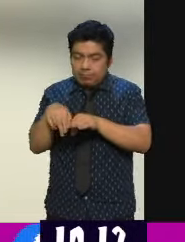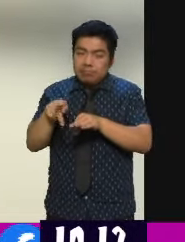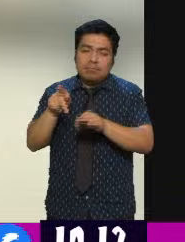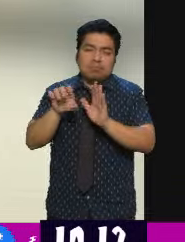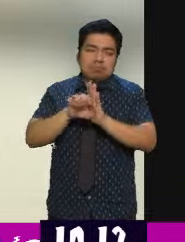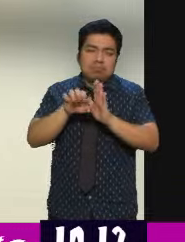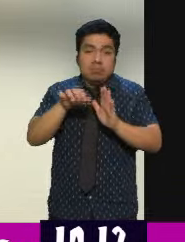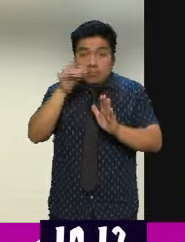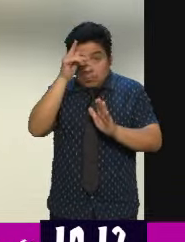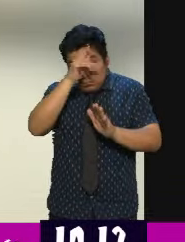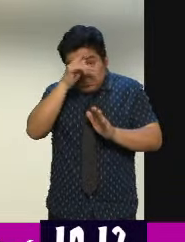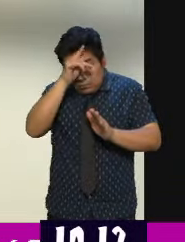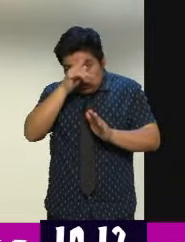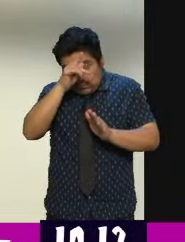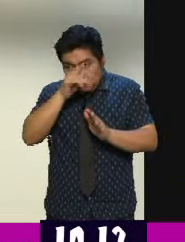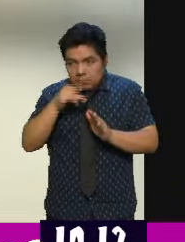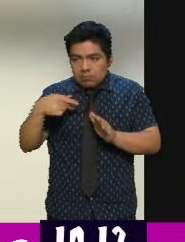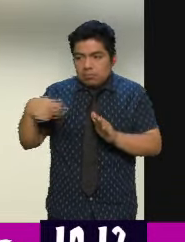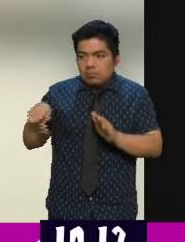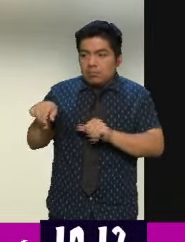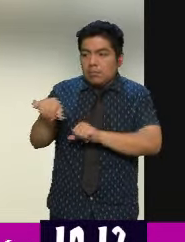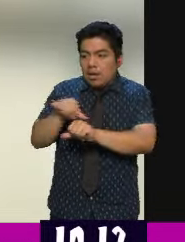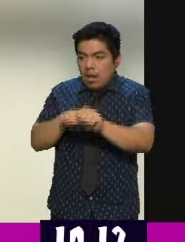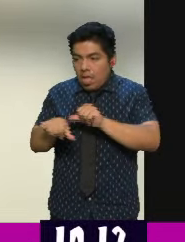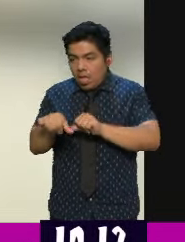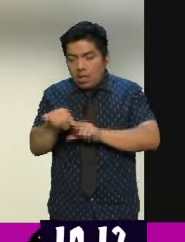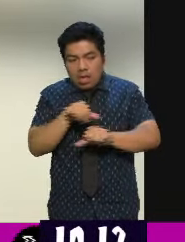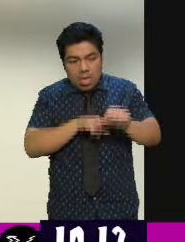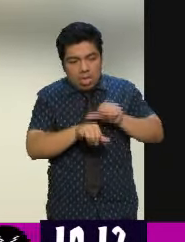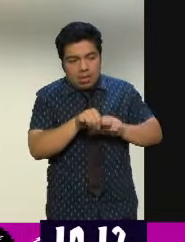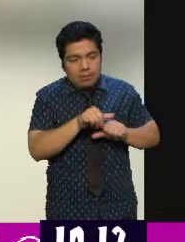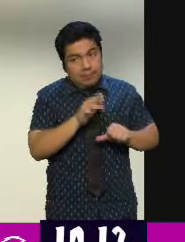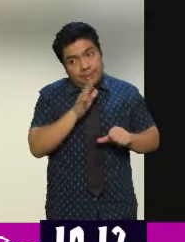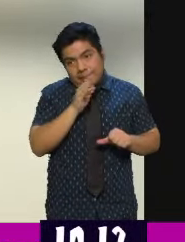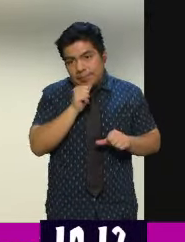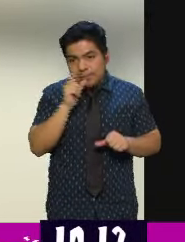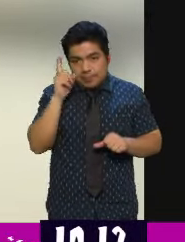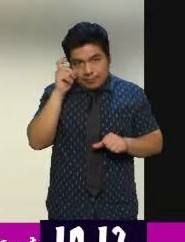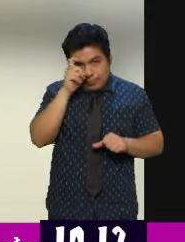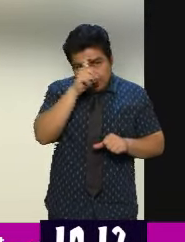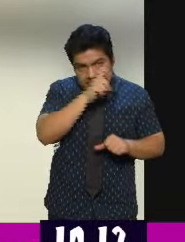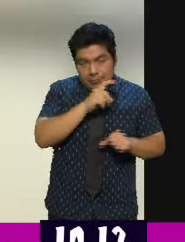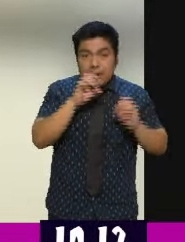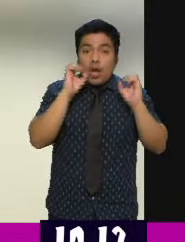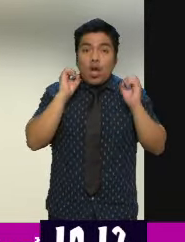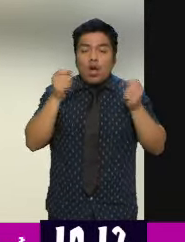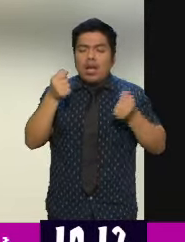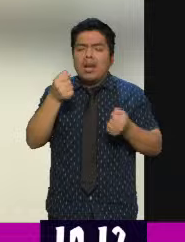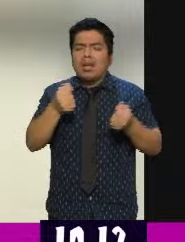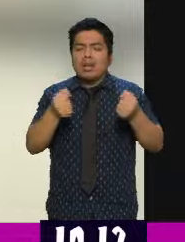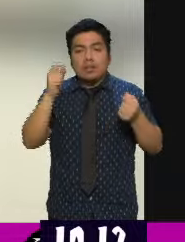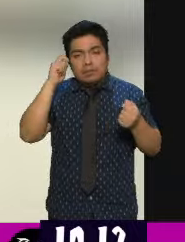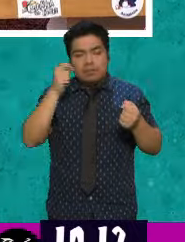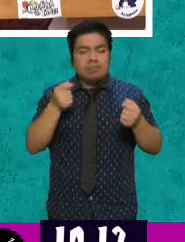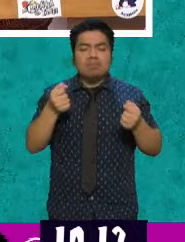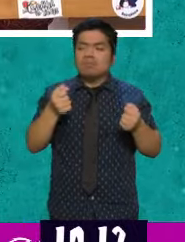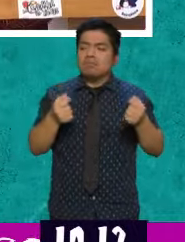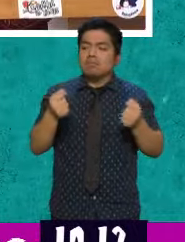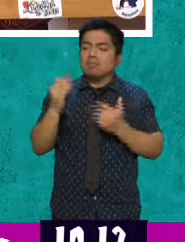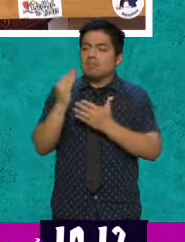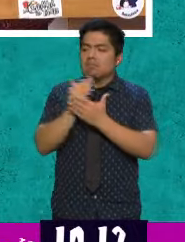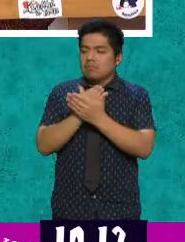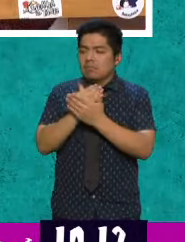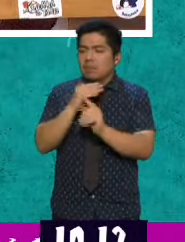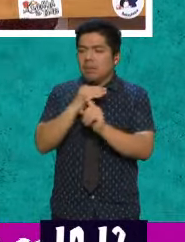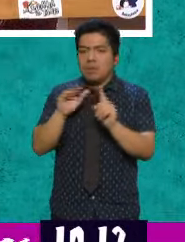psicólogo, pues, Nimo, que dejes a tu suplente para que atienda a la gente, pues, está difícil. O el piloto, ¿no? De repente diga, este, reduzcanme las horas a